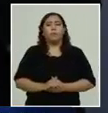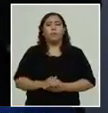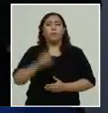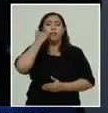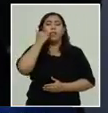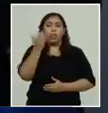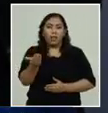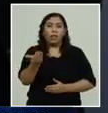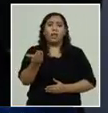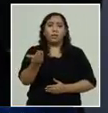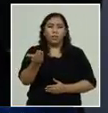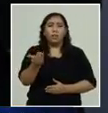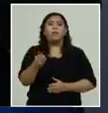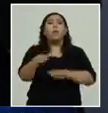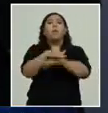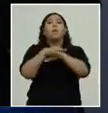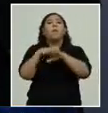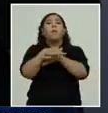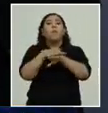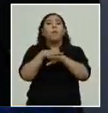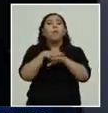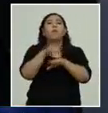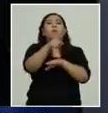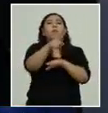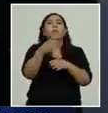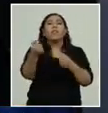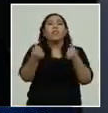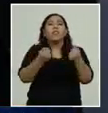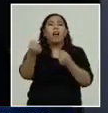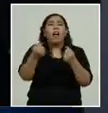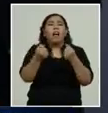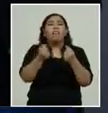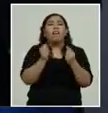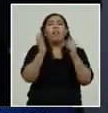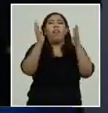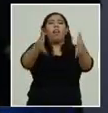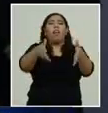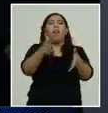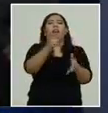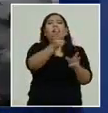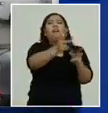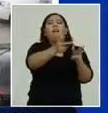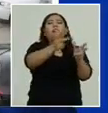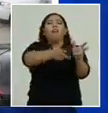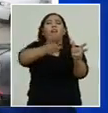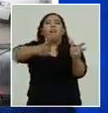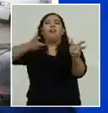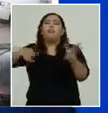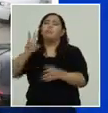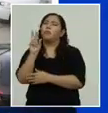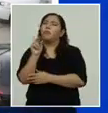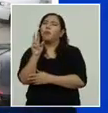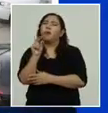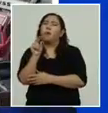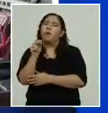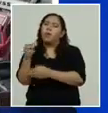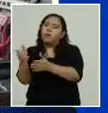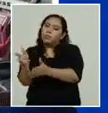camino y que la policía también pueda ir abriendo ese paso y que la comunidad colabore.